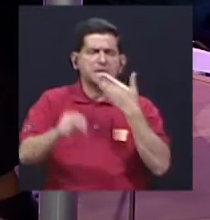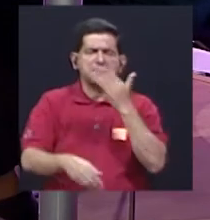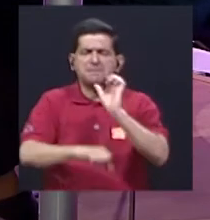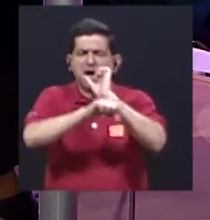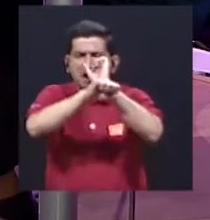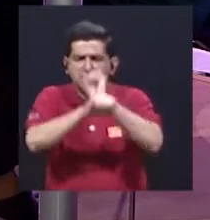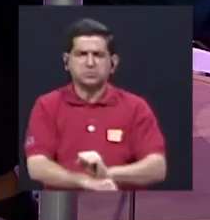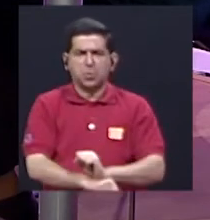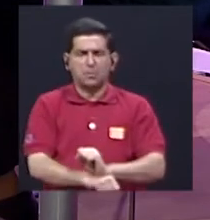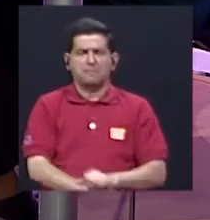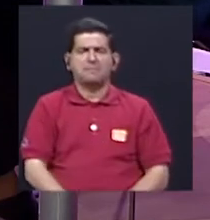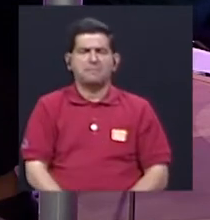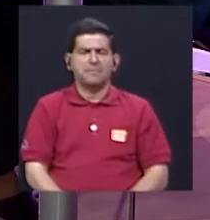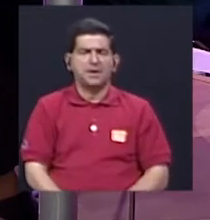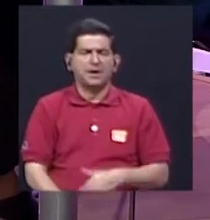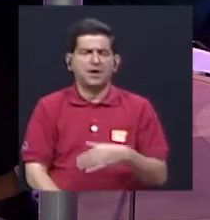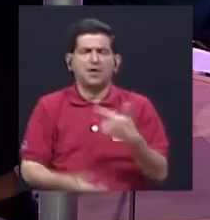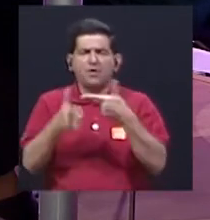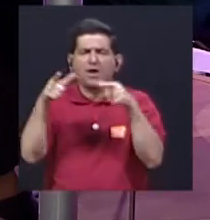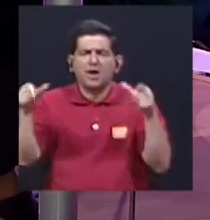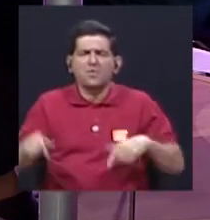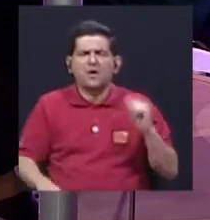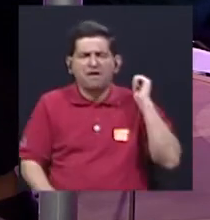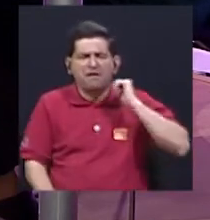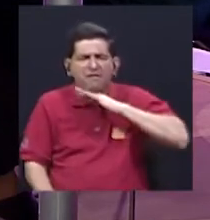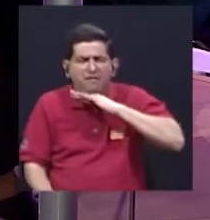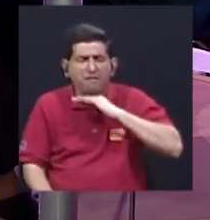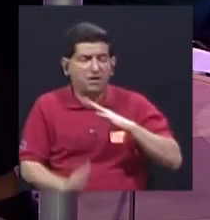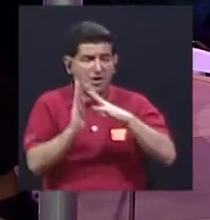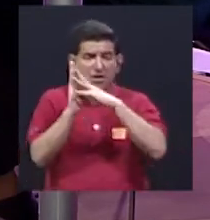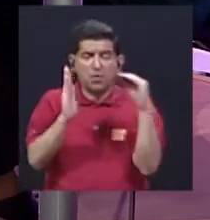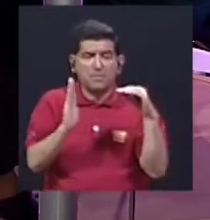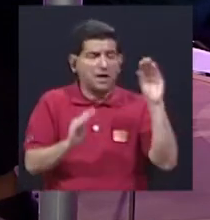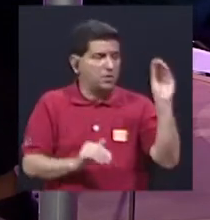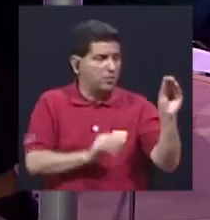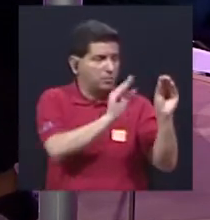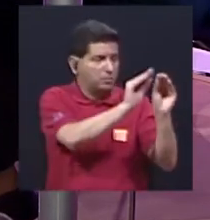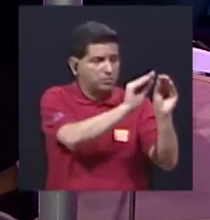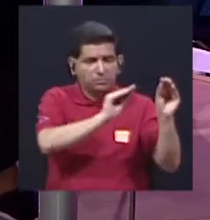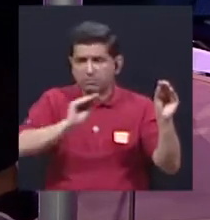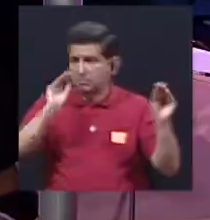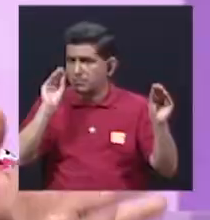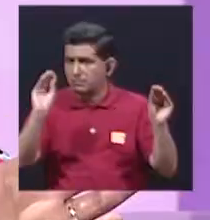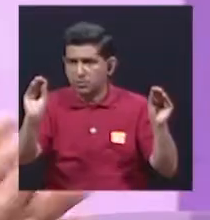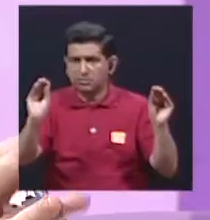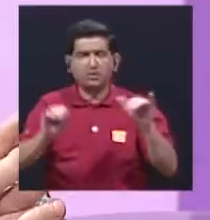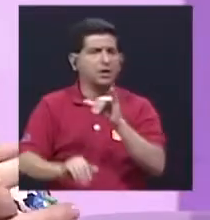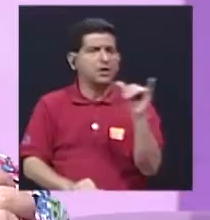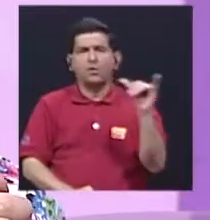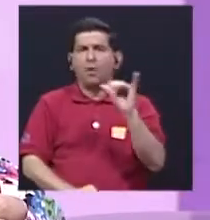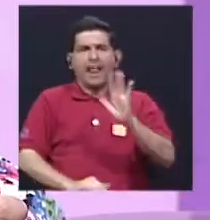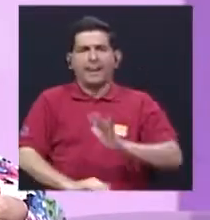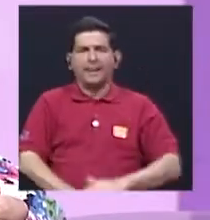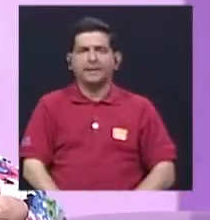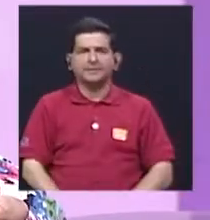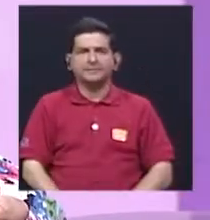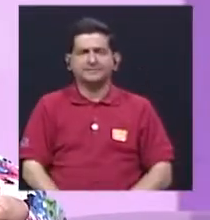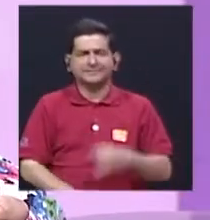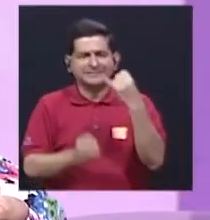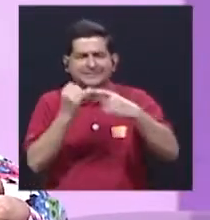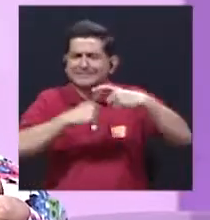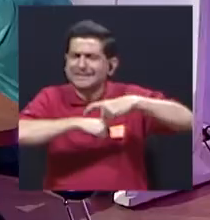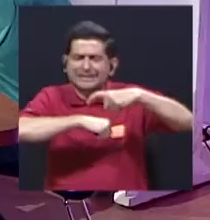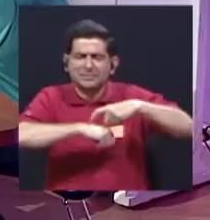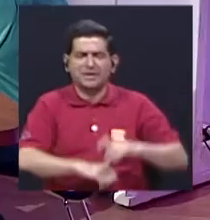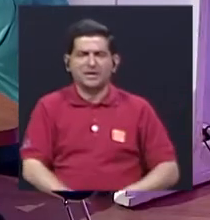costumbres, el lenguaje vulgar, todo eso, está copiado igual. Ahí está. Bien, pues, usted nos va el tiempo.